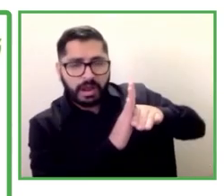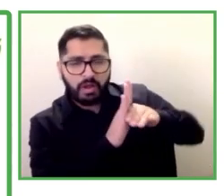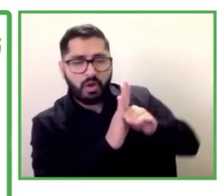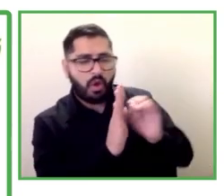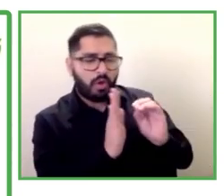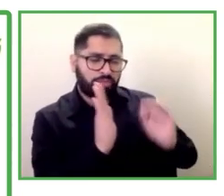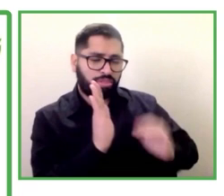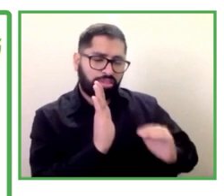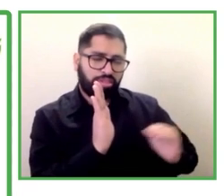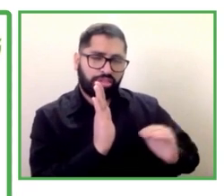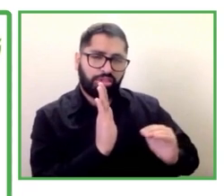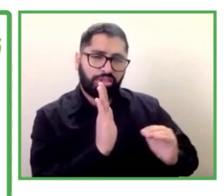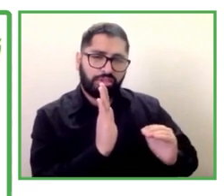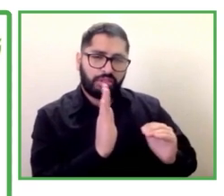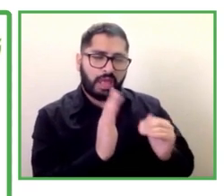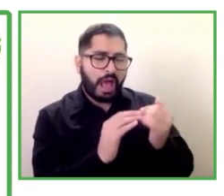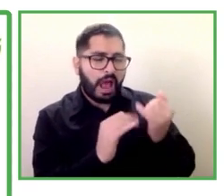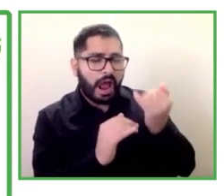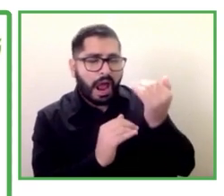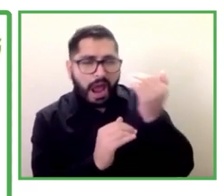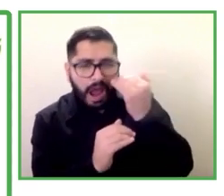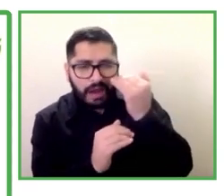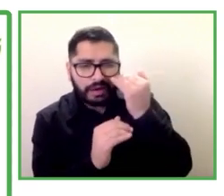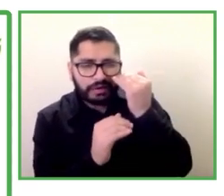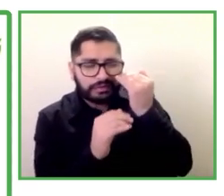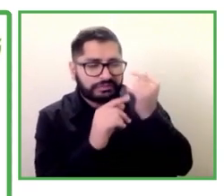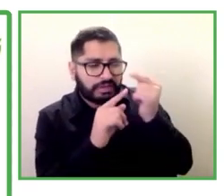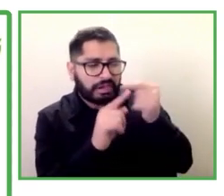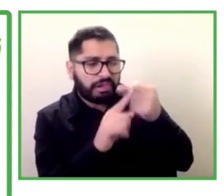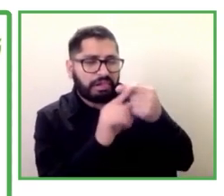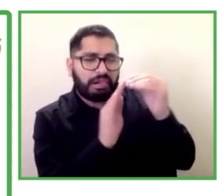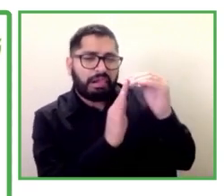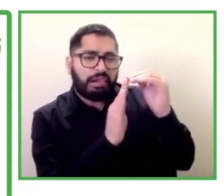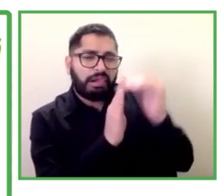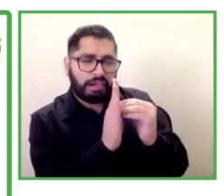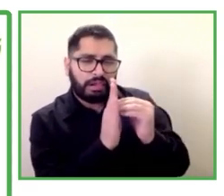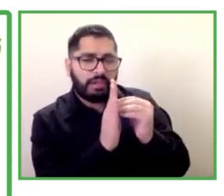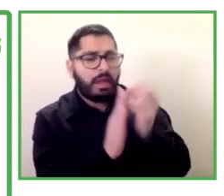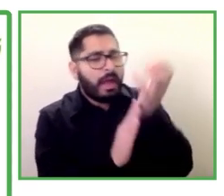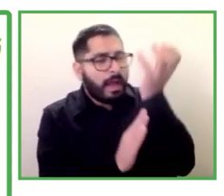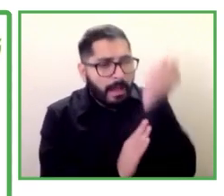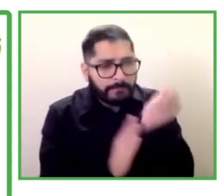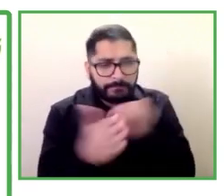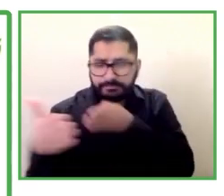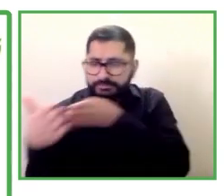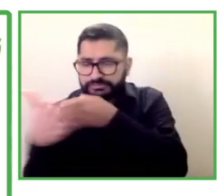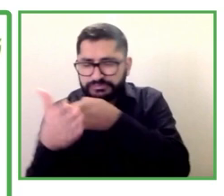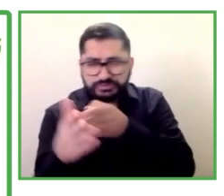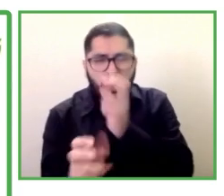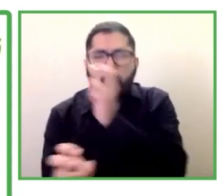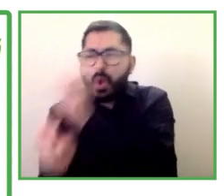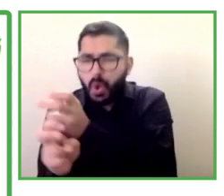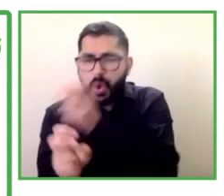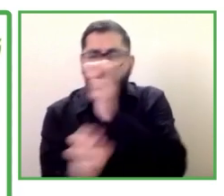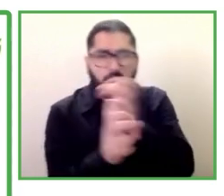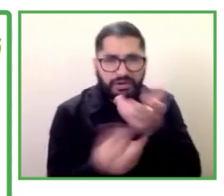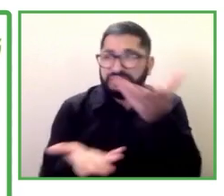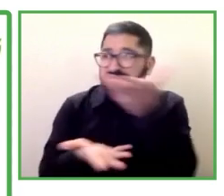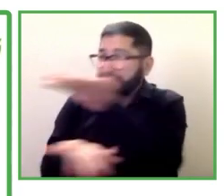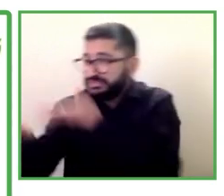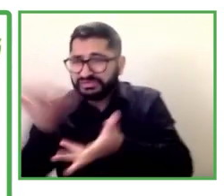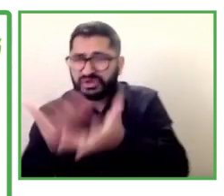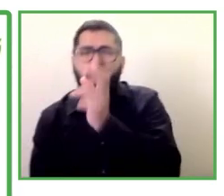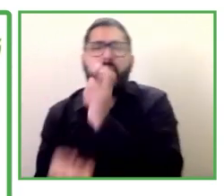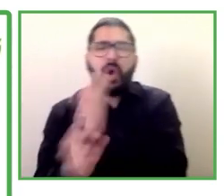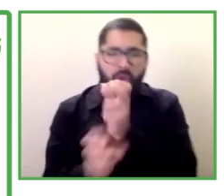presenta dificultades en la interacción con el entorno lo que dificulta su desarrollo humano y su plena participación en la